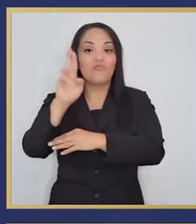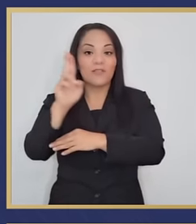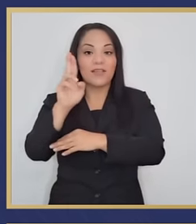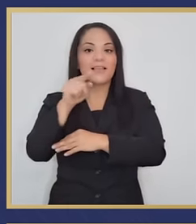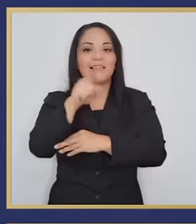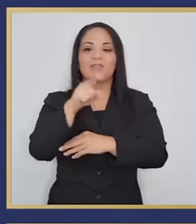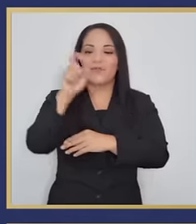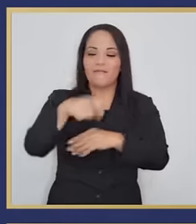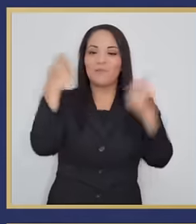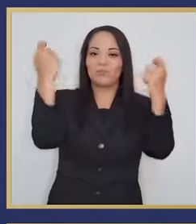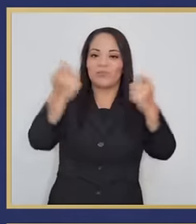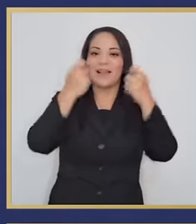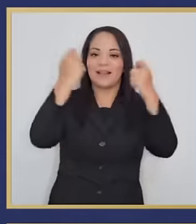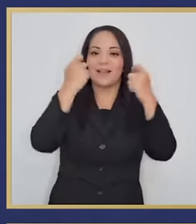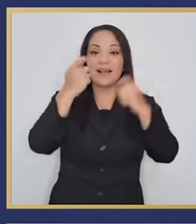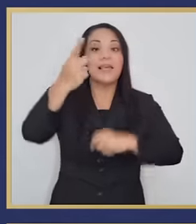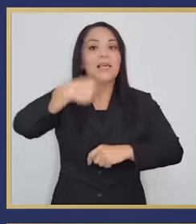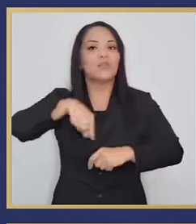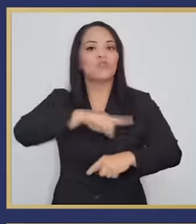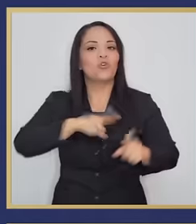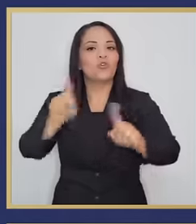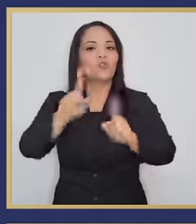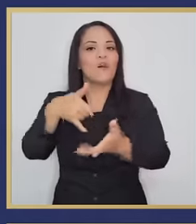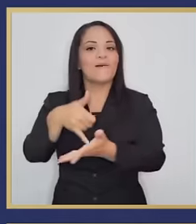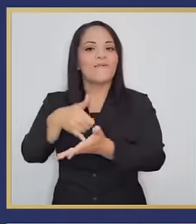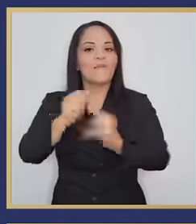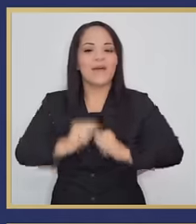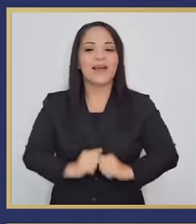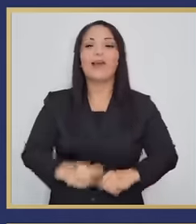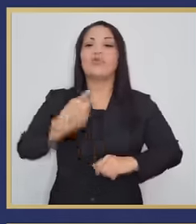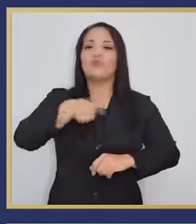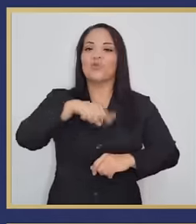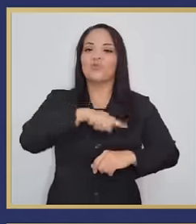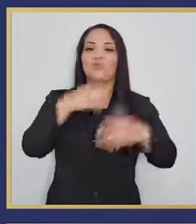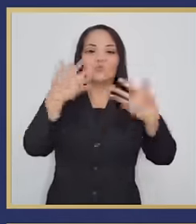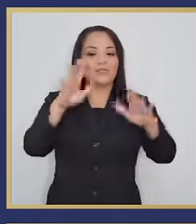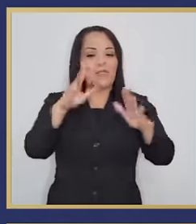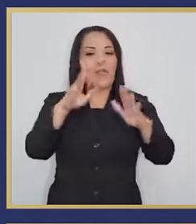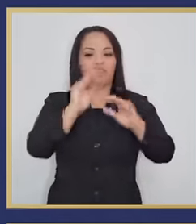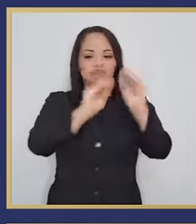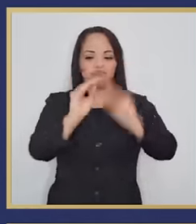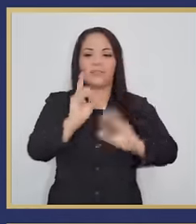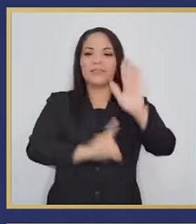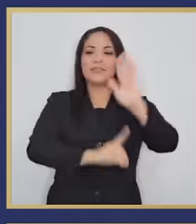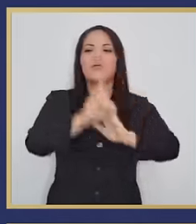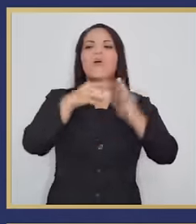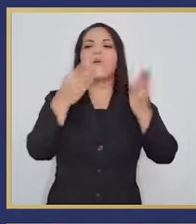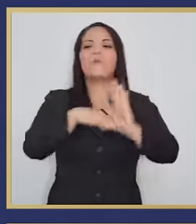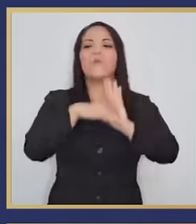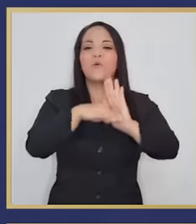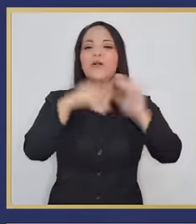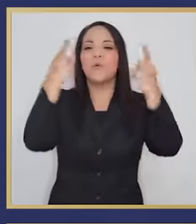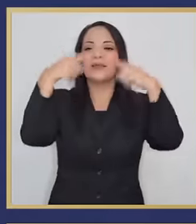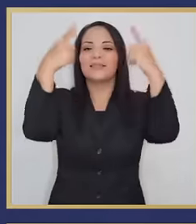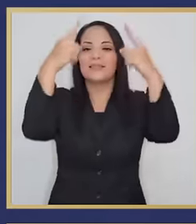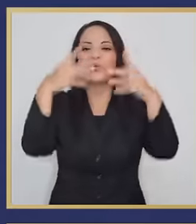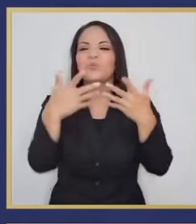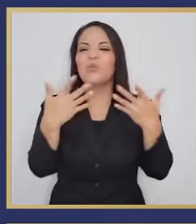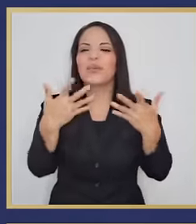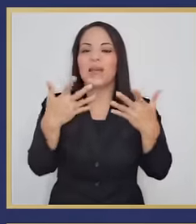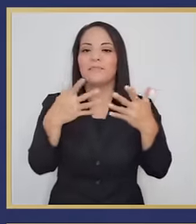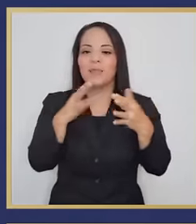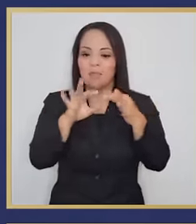para celebrar, pero también para no aflojar. Nosotros hemos desarrollado un modelo exitoso